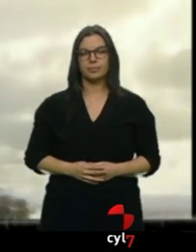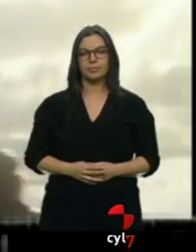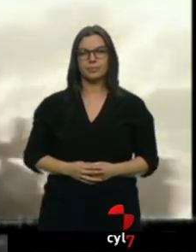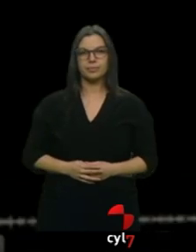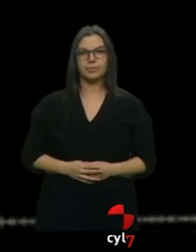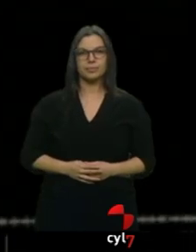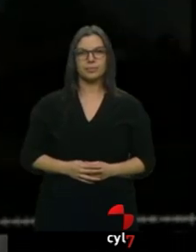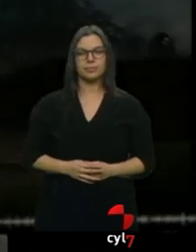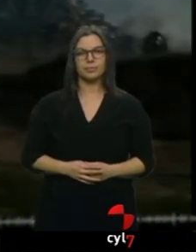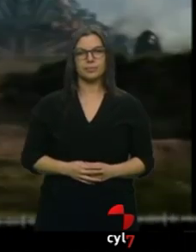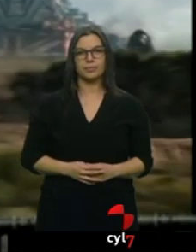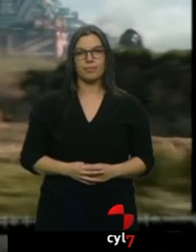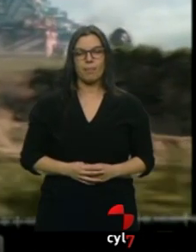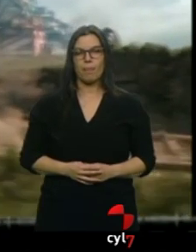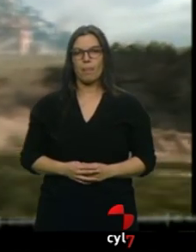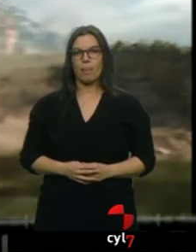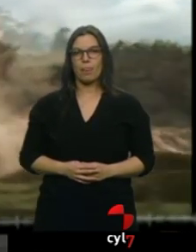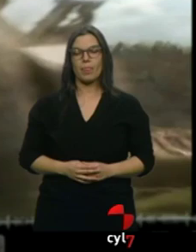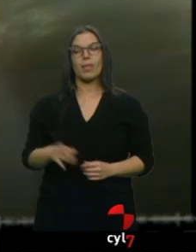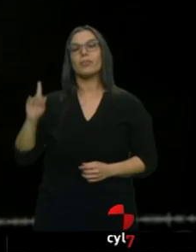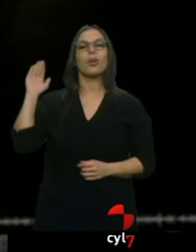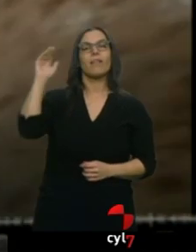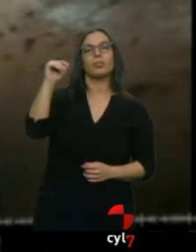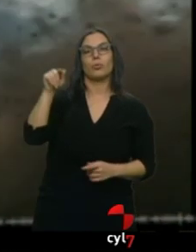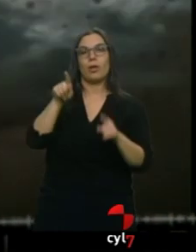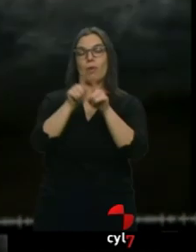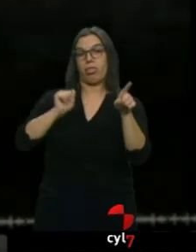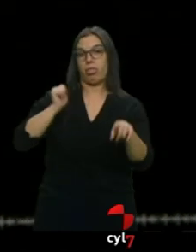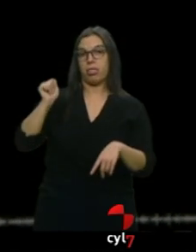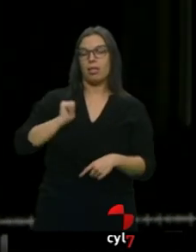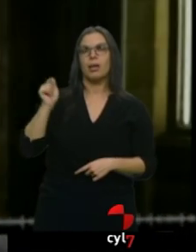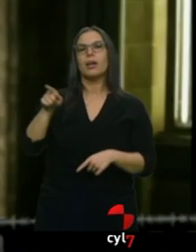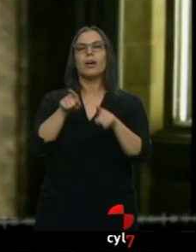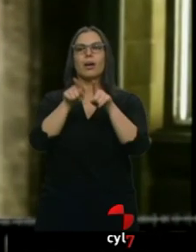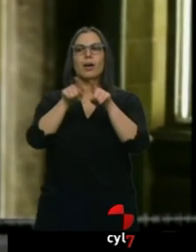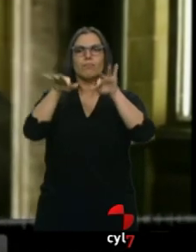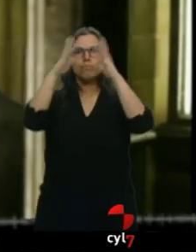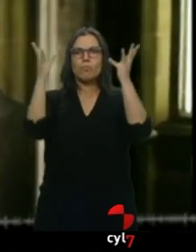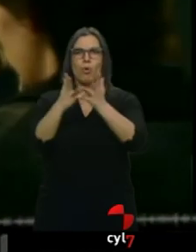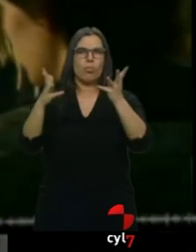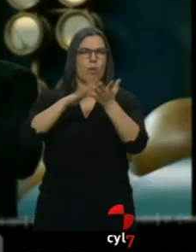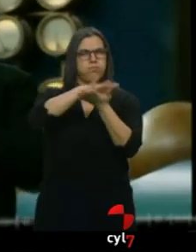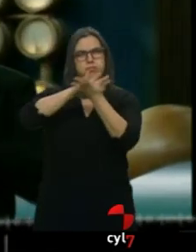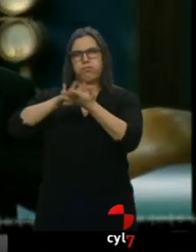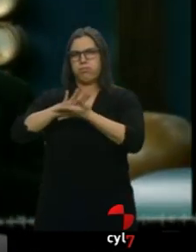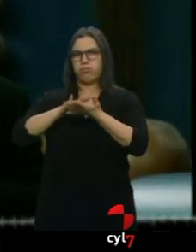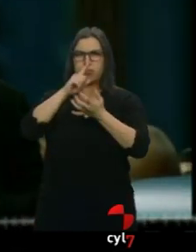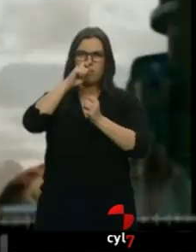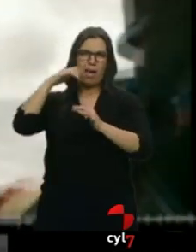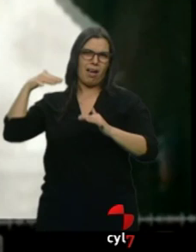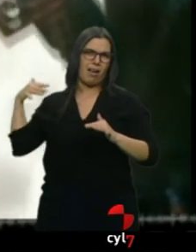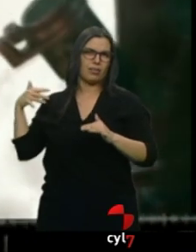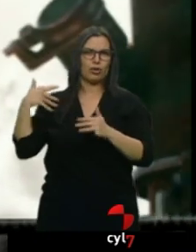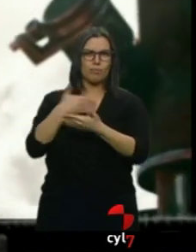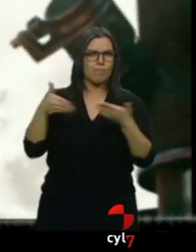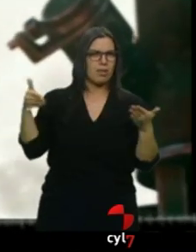En esta aventura de ciencia ficción, un cataclismo destruyó la civilización hace miles de años. Surgió una nueva era.